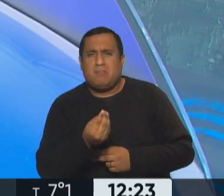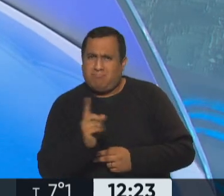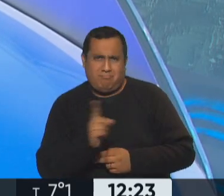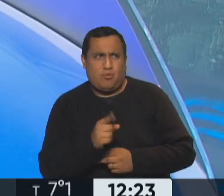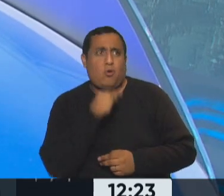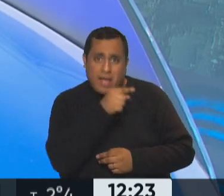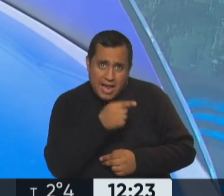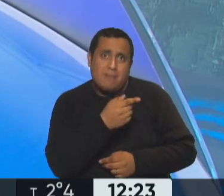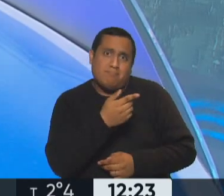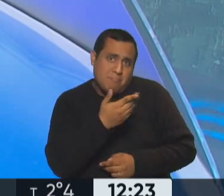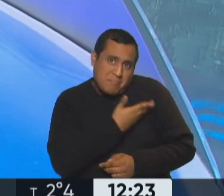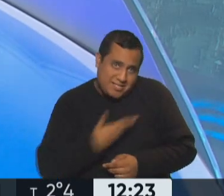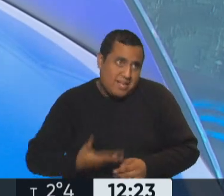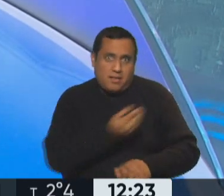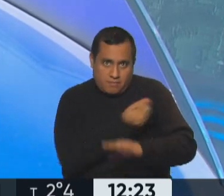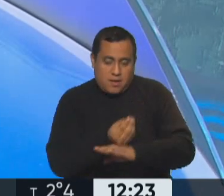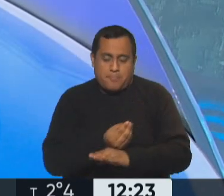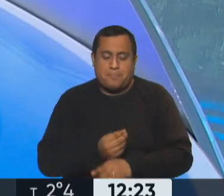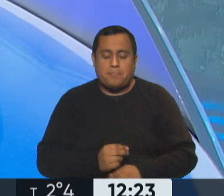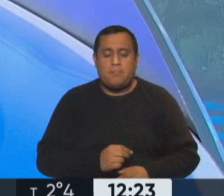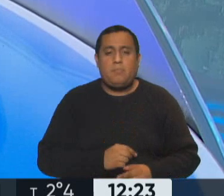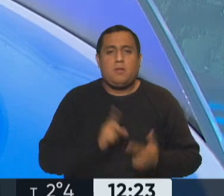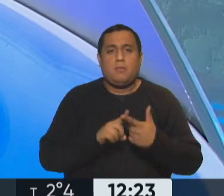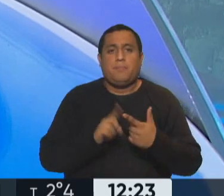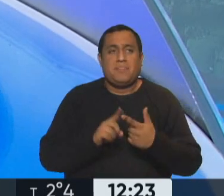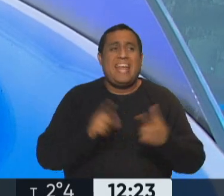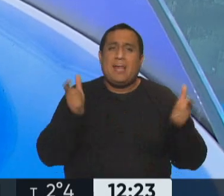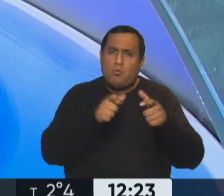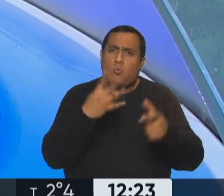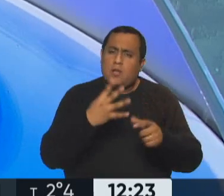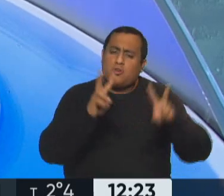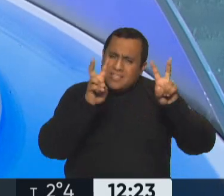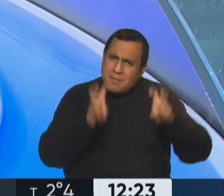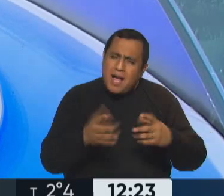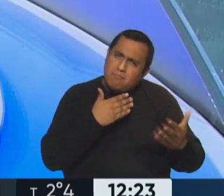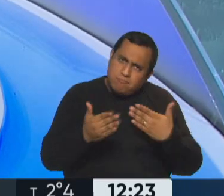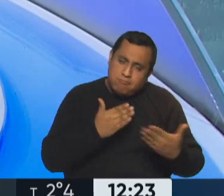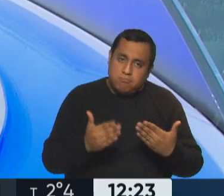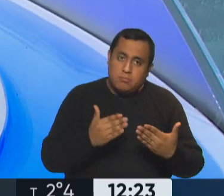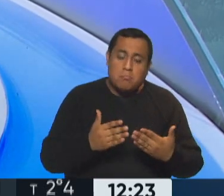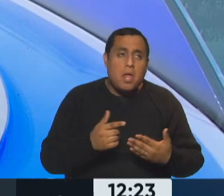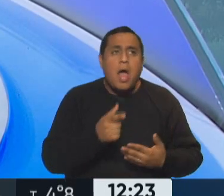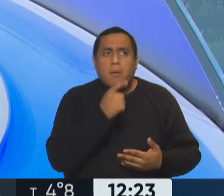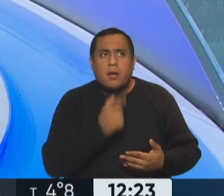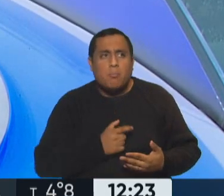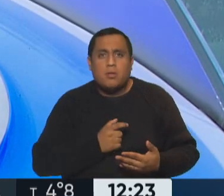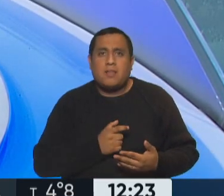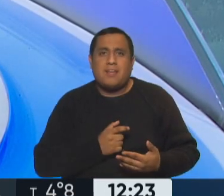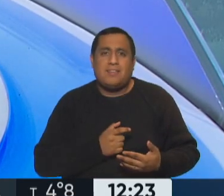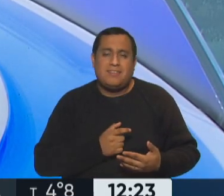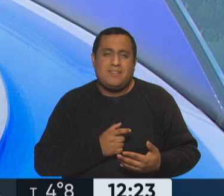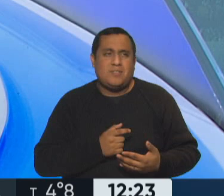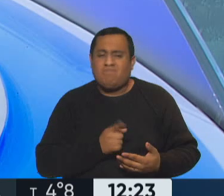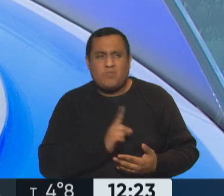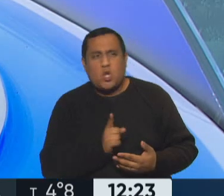recibirlos. Se estuvo durante cuatro reuniones tratando los temas. Como no tienen la respuesta que ellos quieren, están